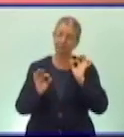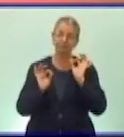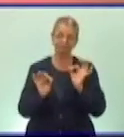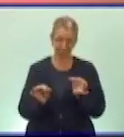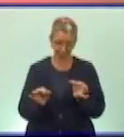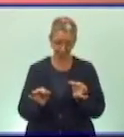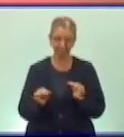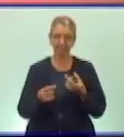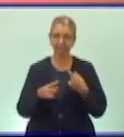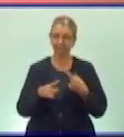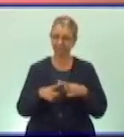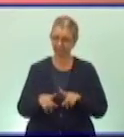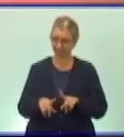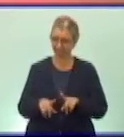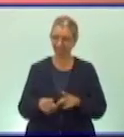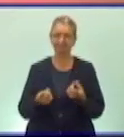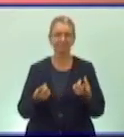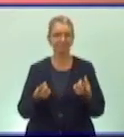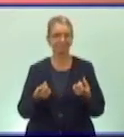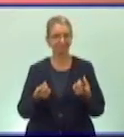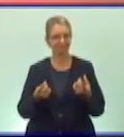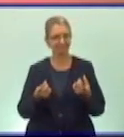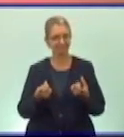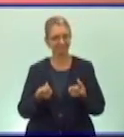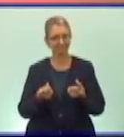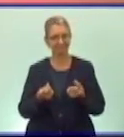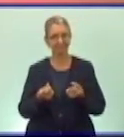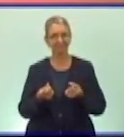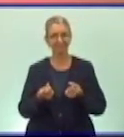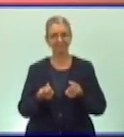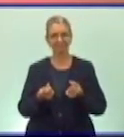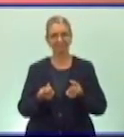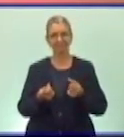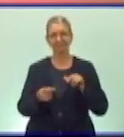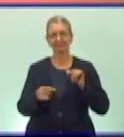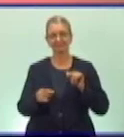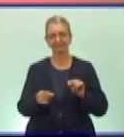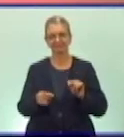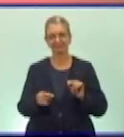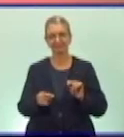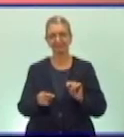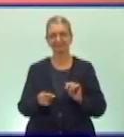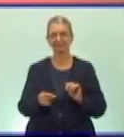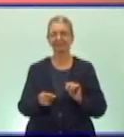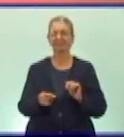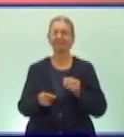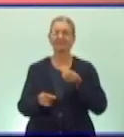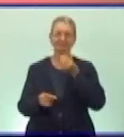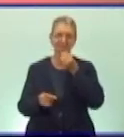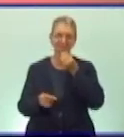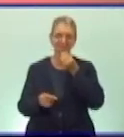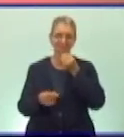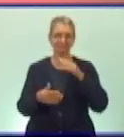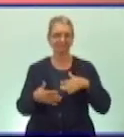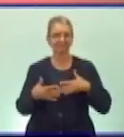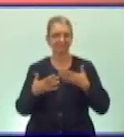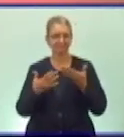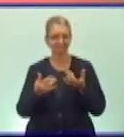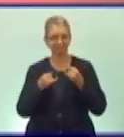pero fue necesario esta ocasión para poder brindar